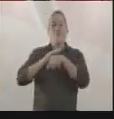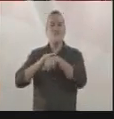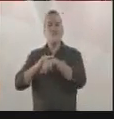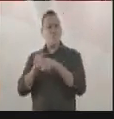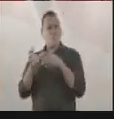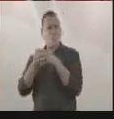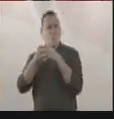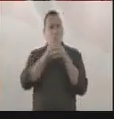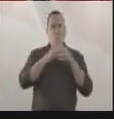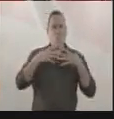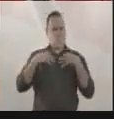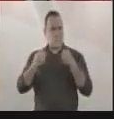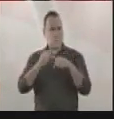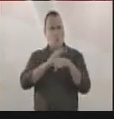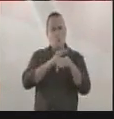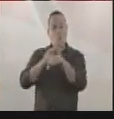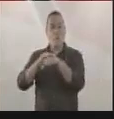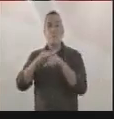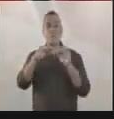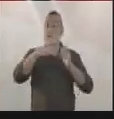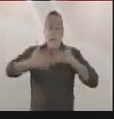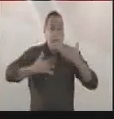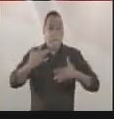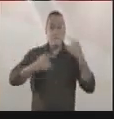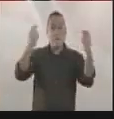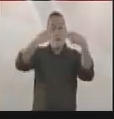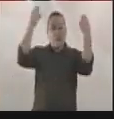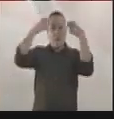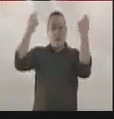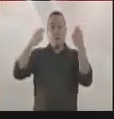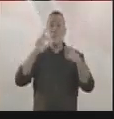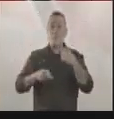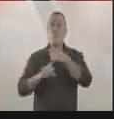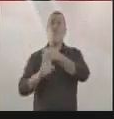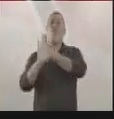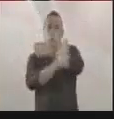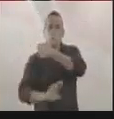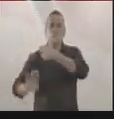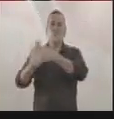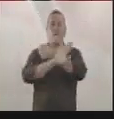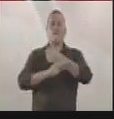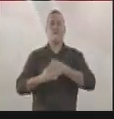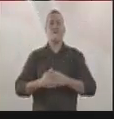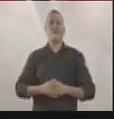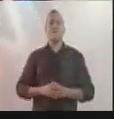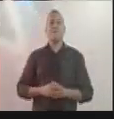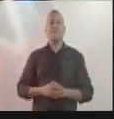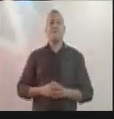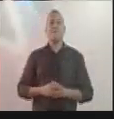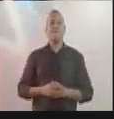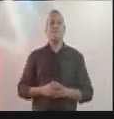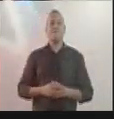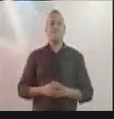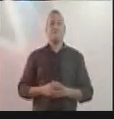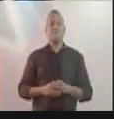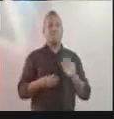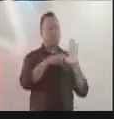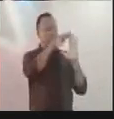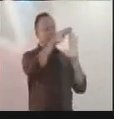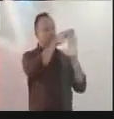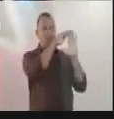durante todas las actividades que se desarrollen en el marco de la campaña. El